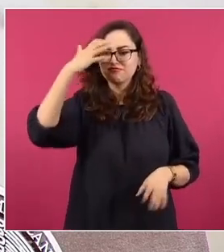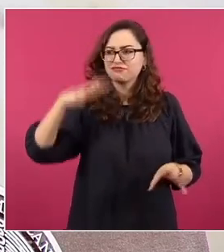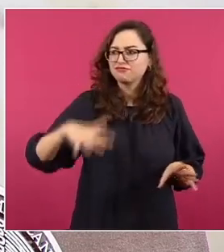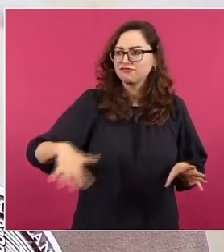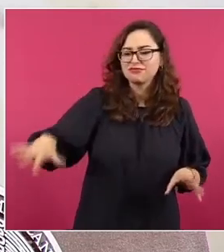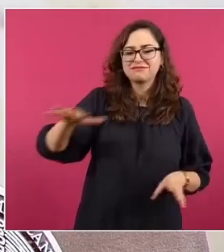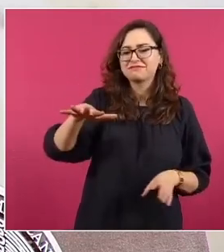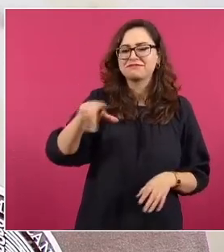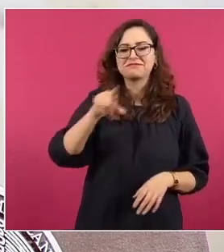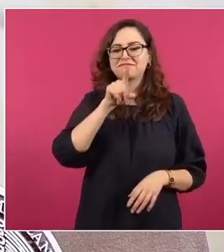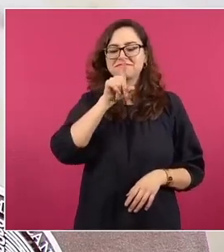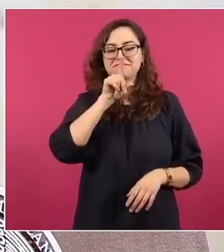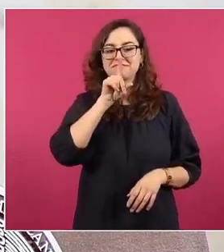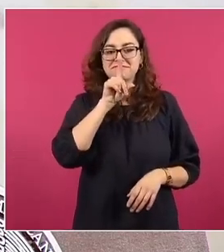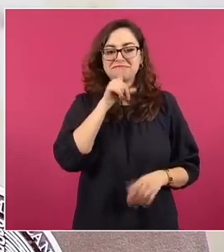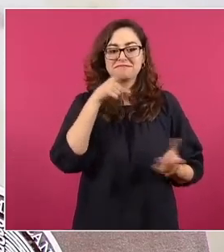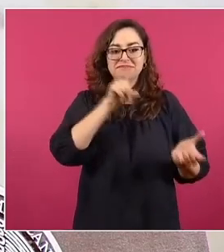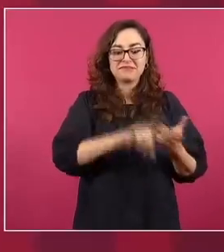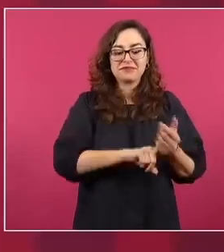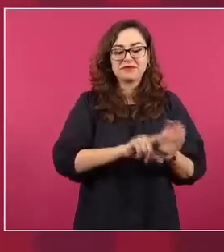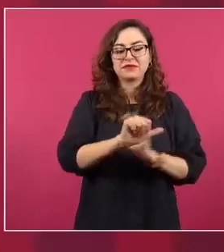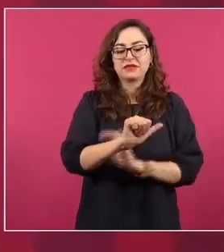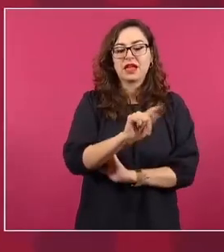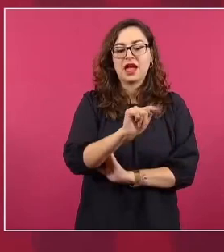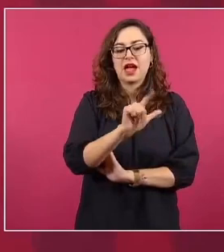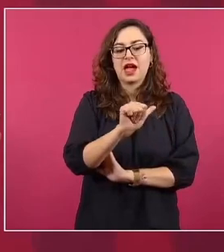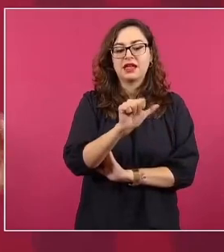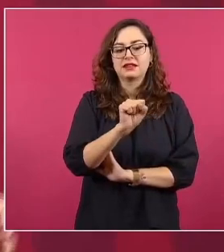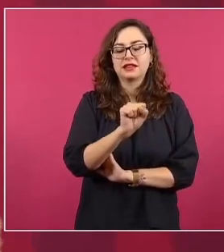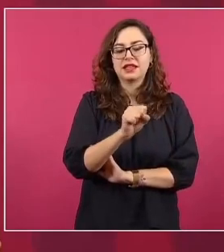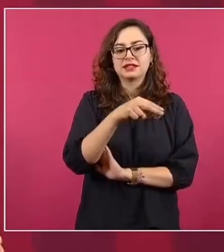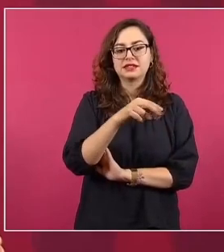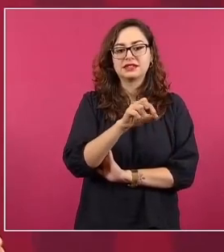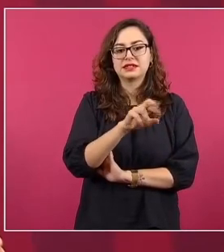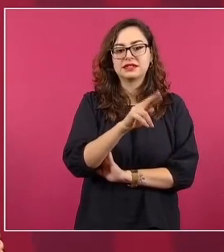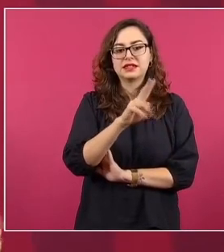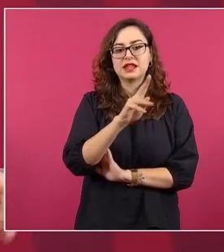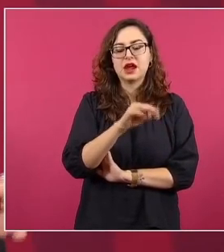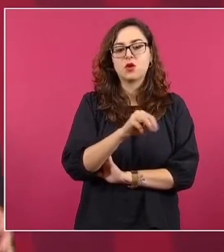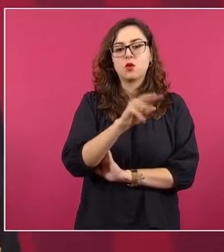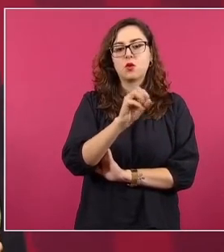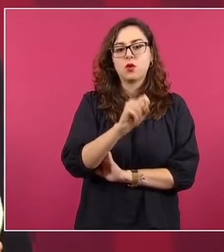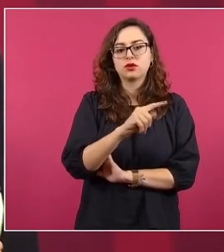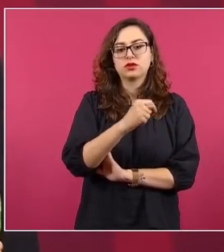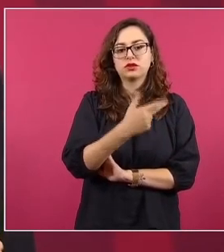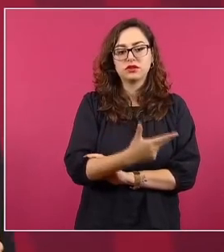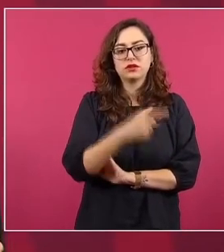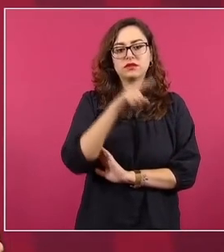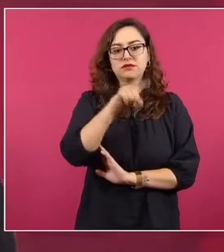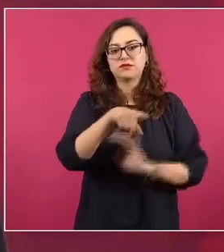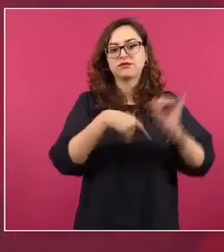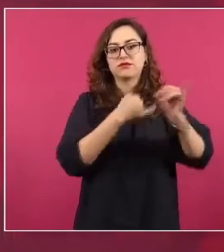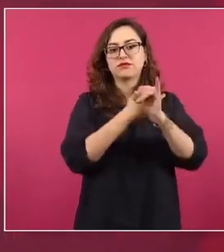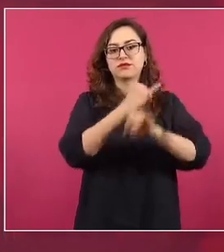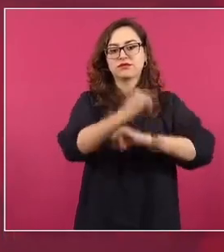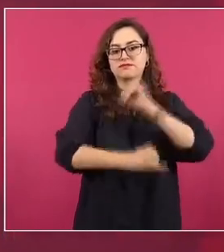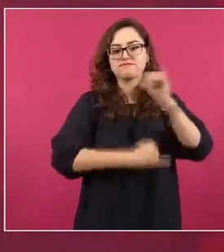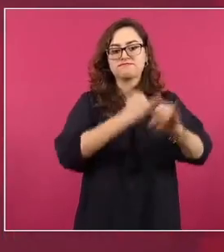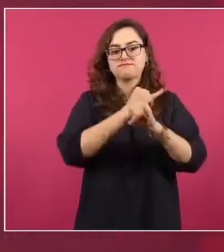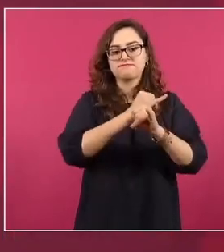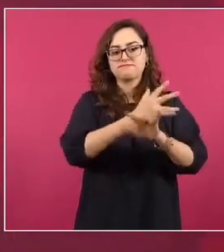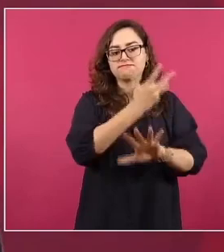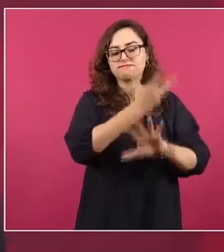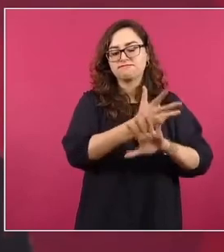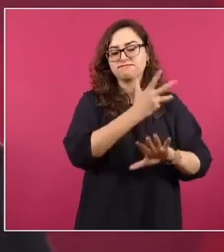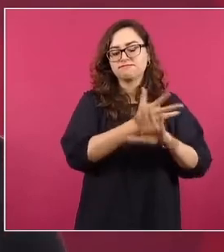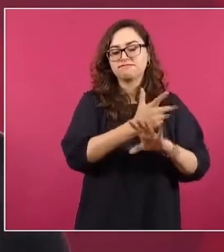maquinaria digital de Atlas Network, una fundación internacional de derecha financiada, ¿qué creen?, por Estados